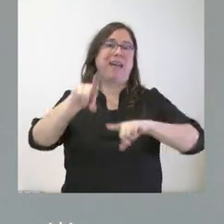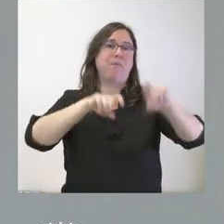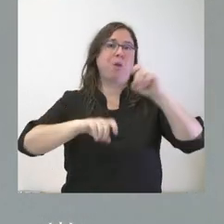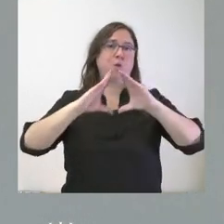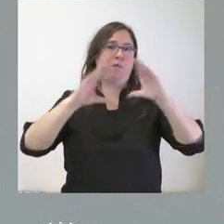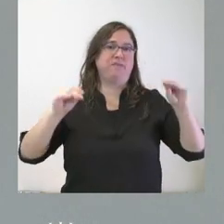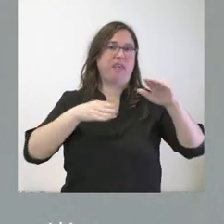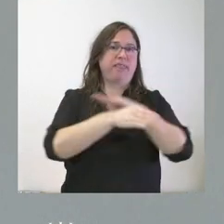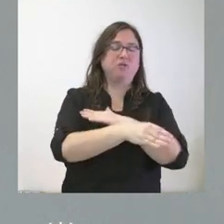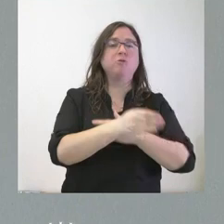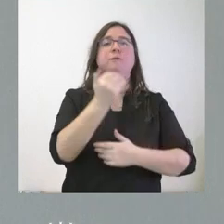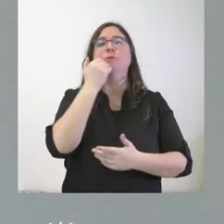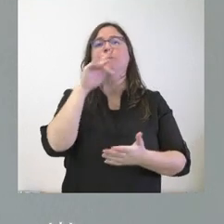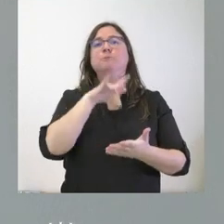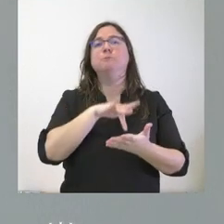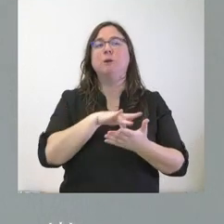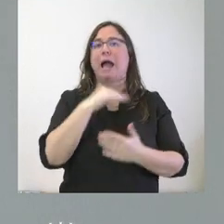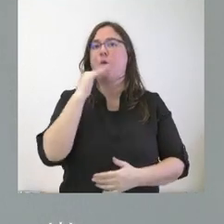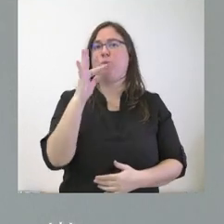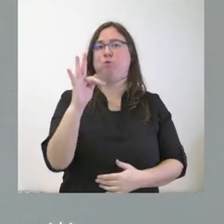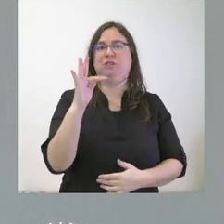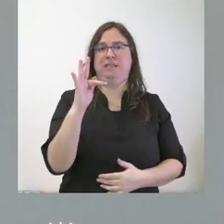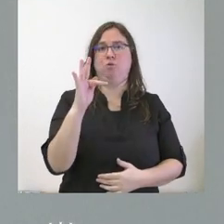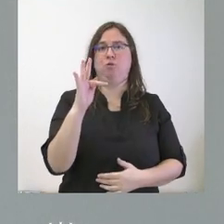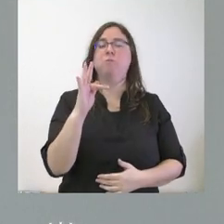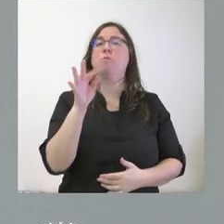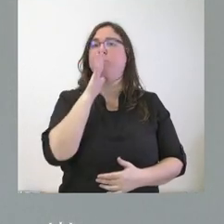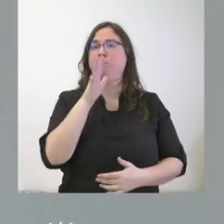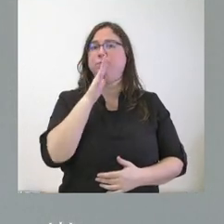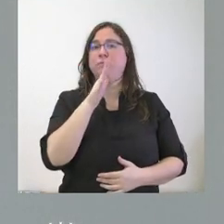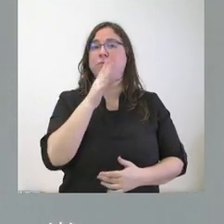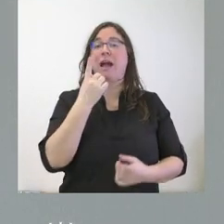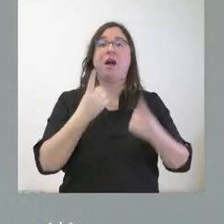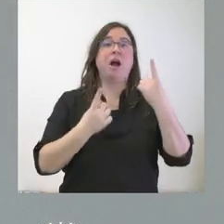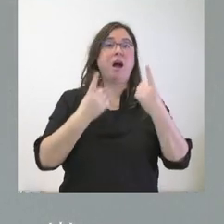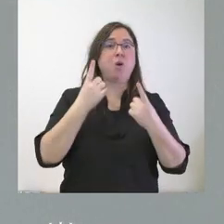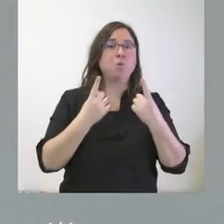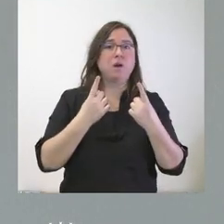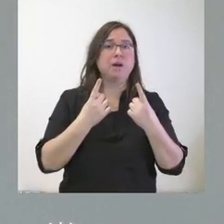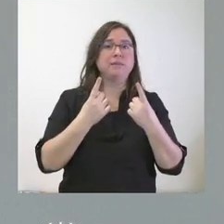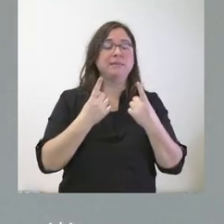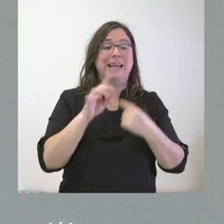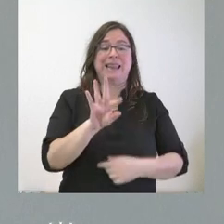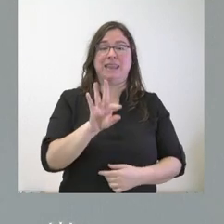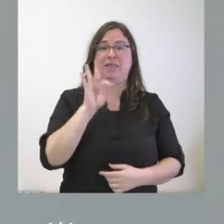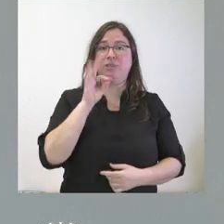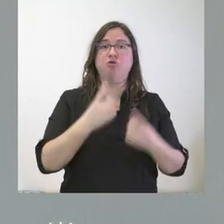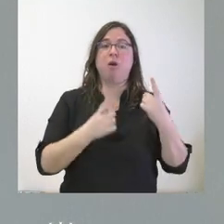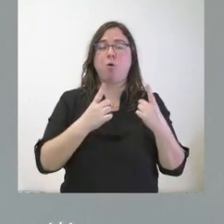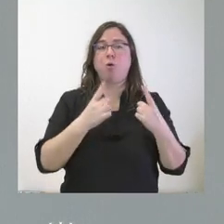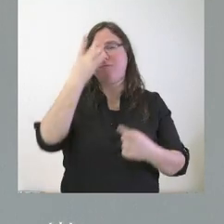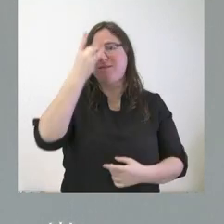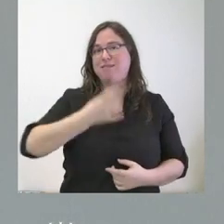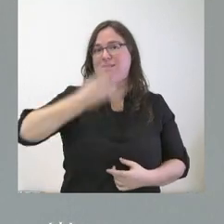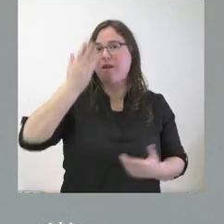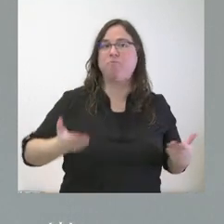lógicamente, hay un aspecto favorable en la medida en que algunas de las decisiones o iniciativas que se habían